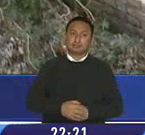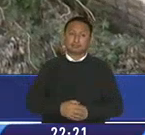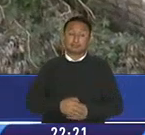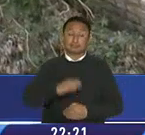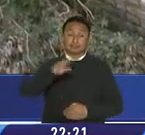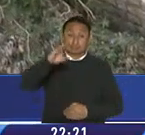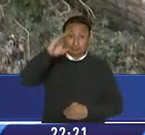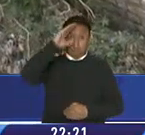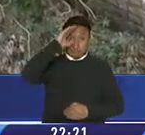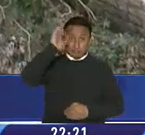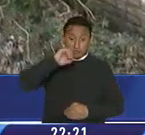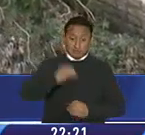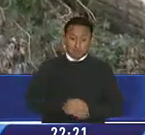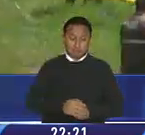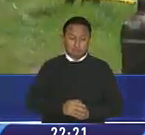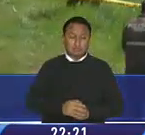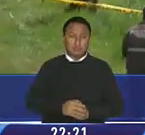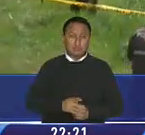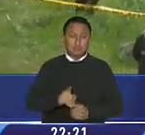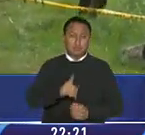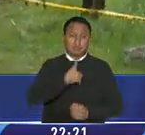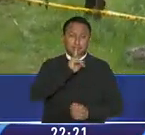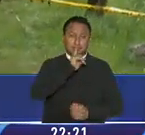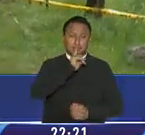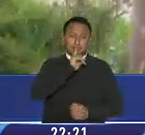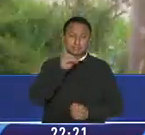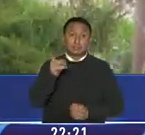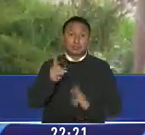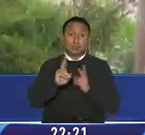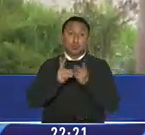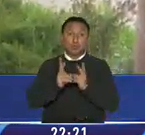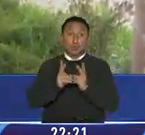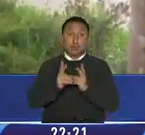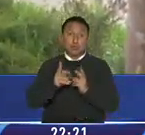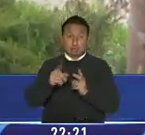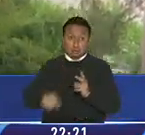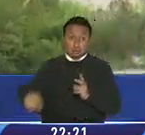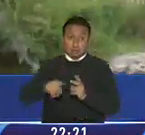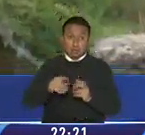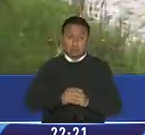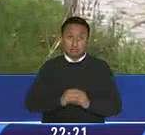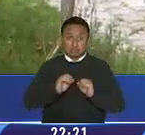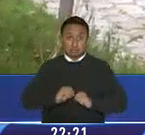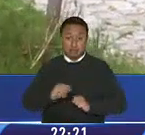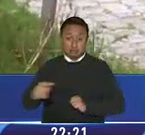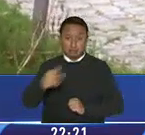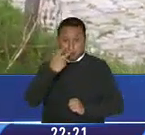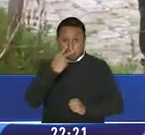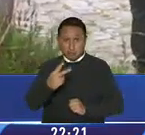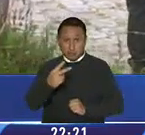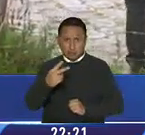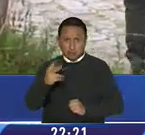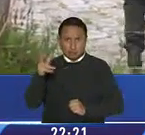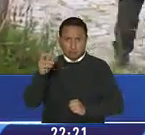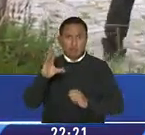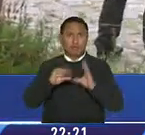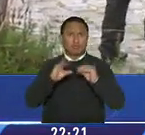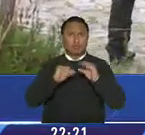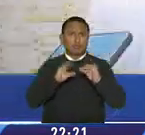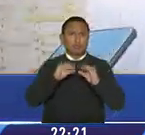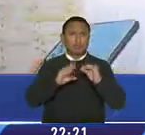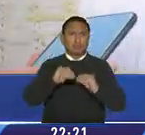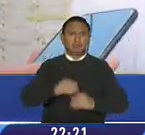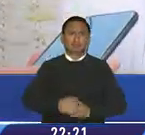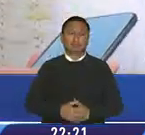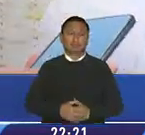policía se evitó dar una versión del hecho los vecinos se convirtieron en voceros oficiales de lo que vieron y rumoraban en el sector